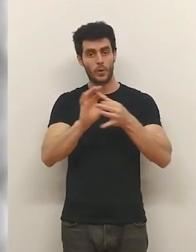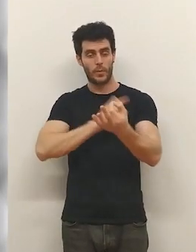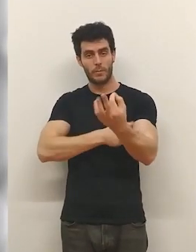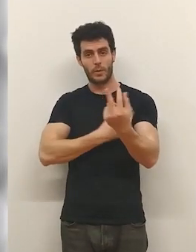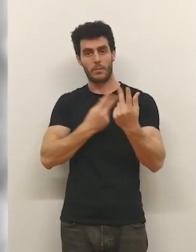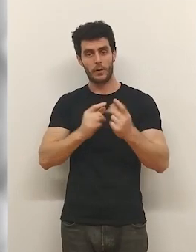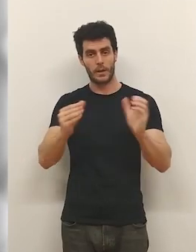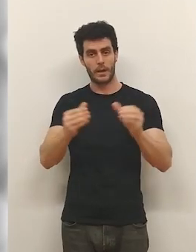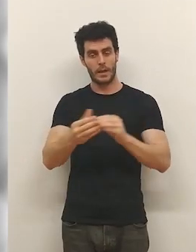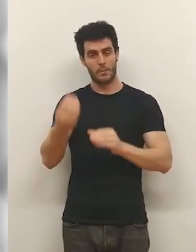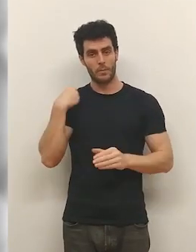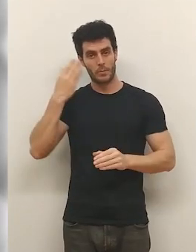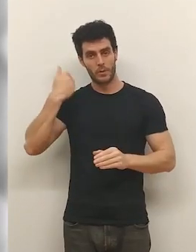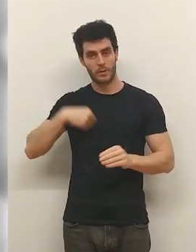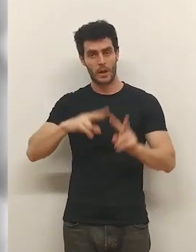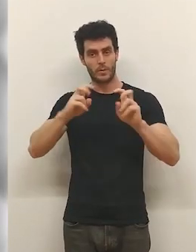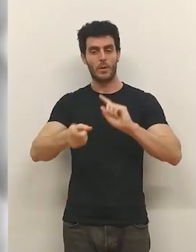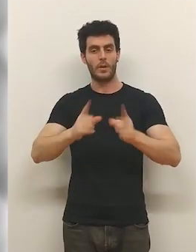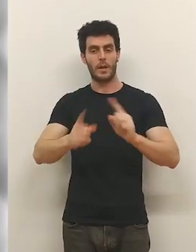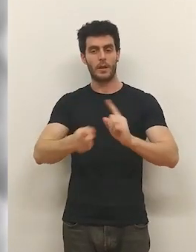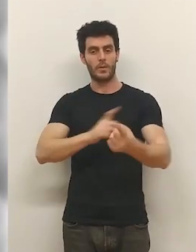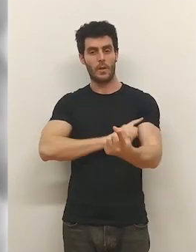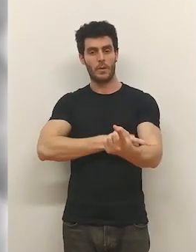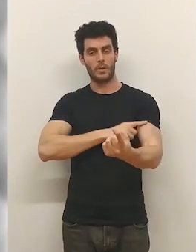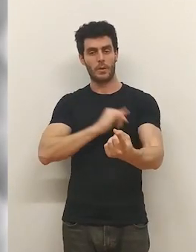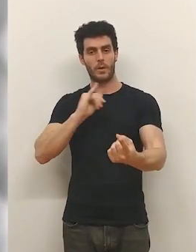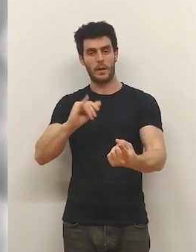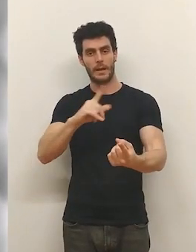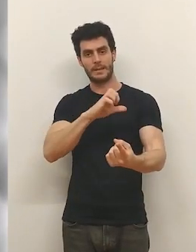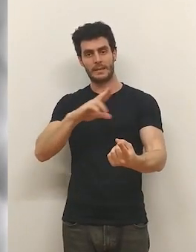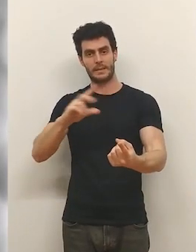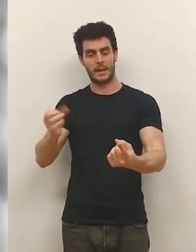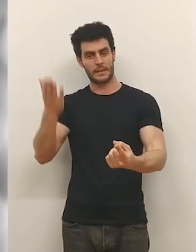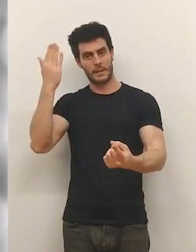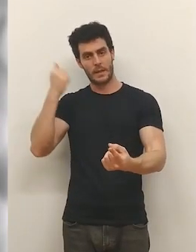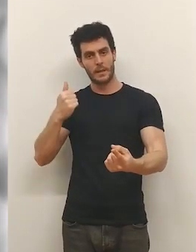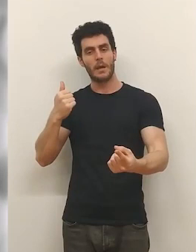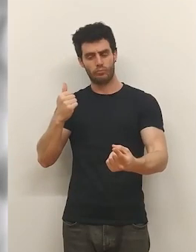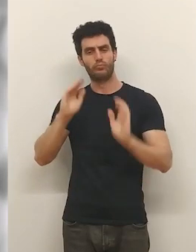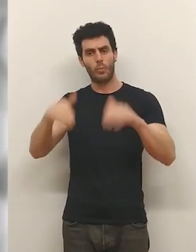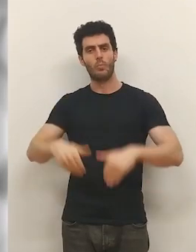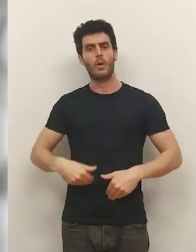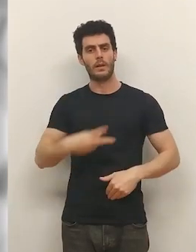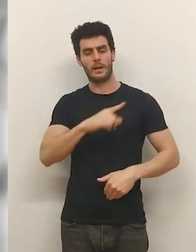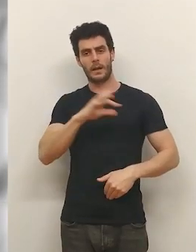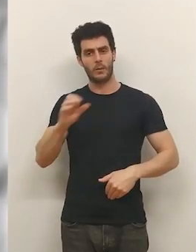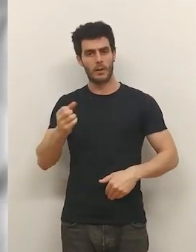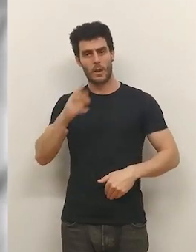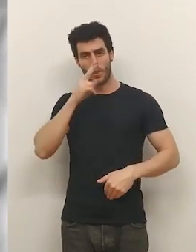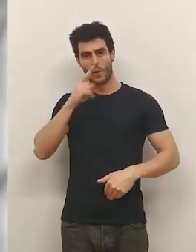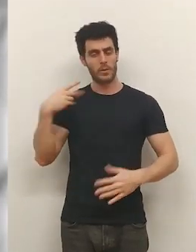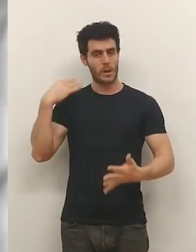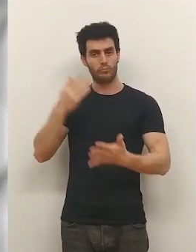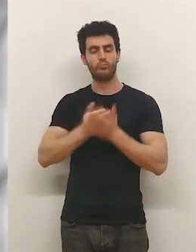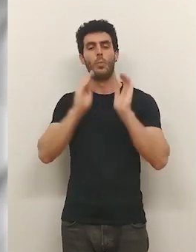Logroñés. El conjunto blanquirrojo ya tiene nuevo director deportivo. Carlos Las Heras volvía a pisar ayer el césped del municipal de Las Gaunas... ...y